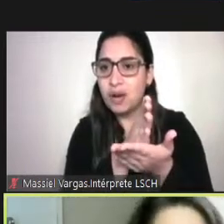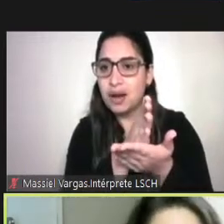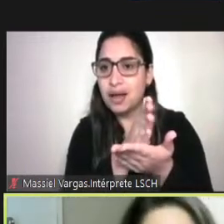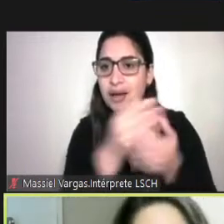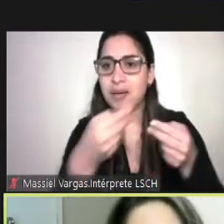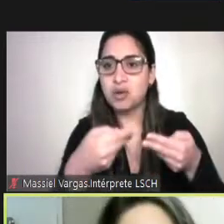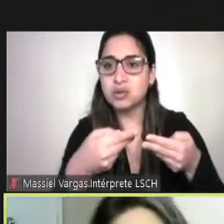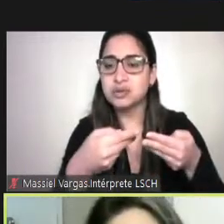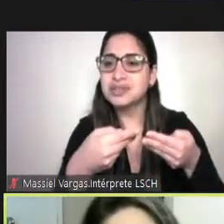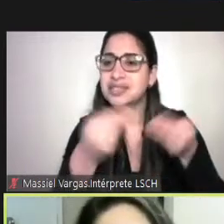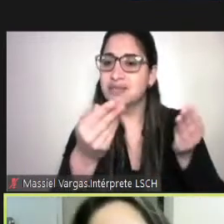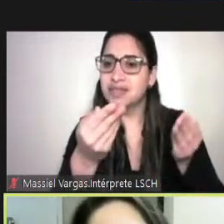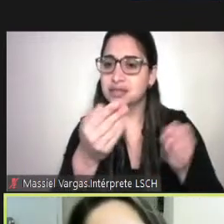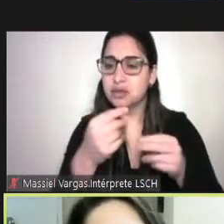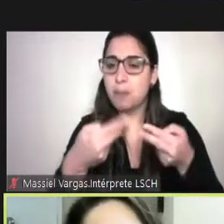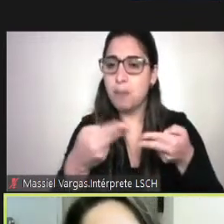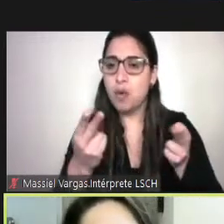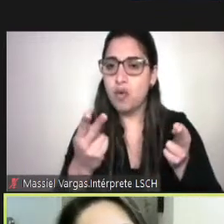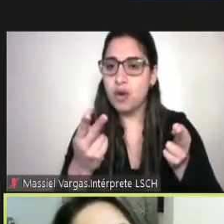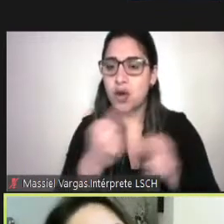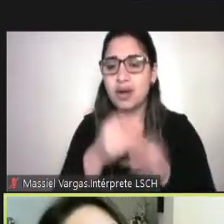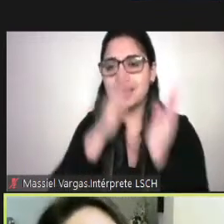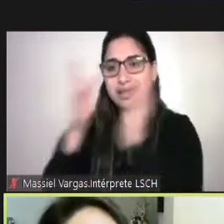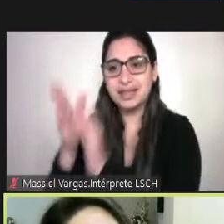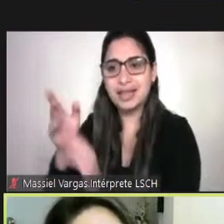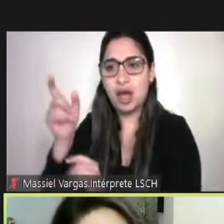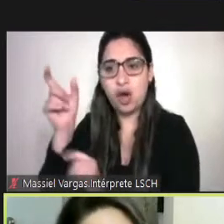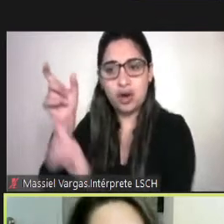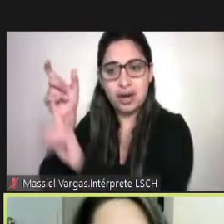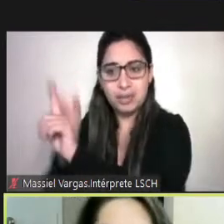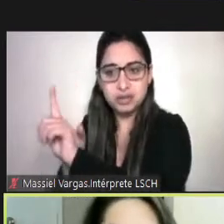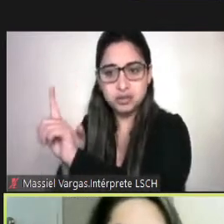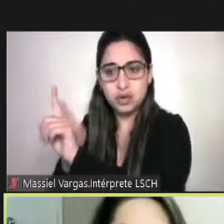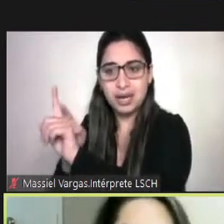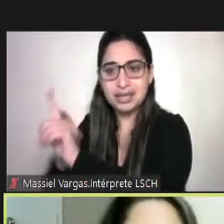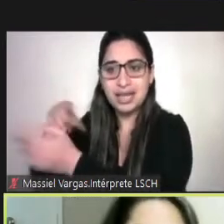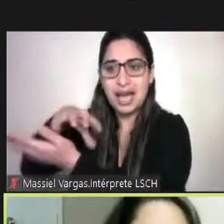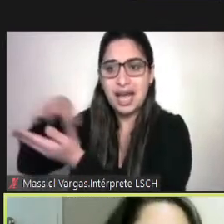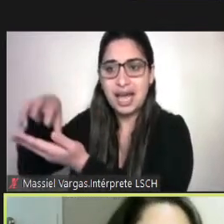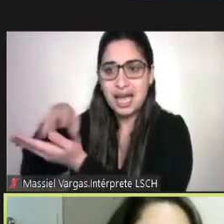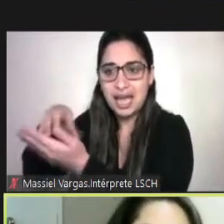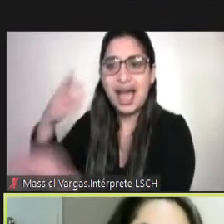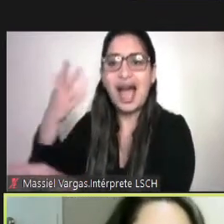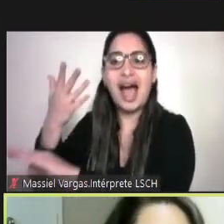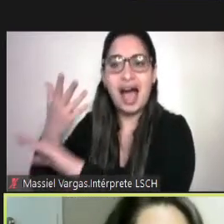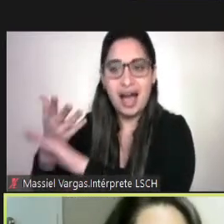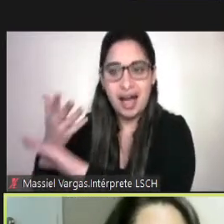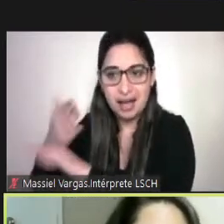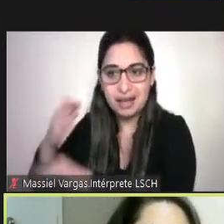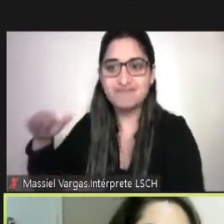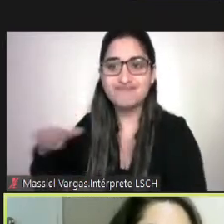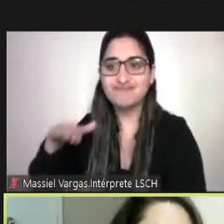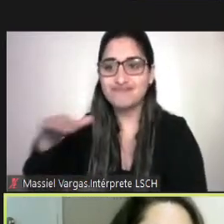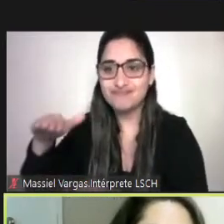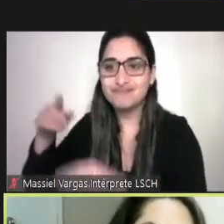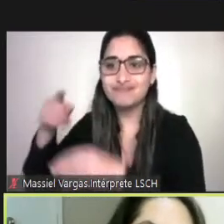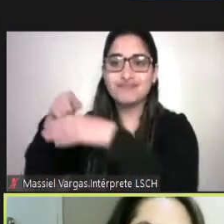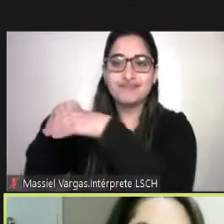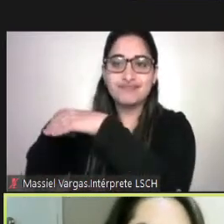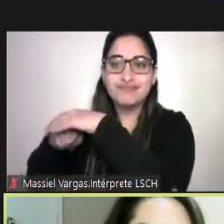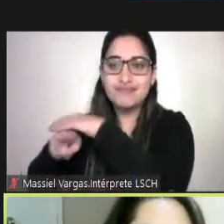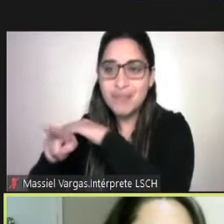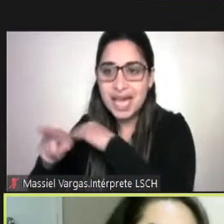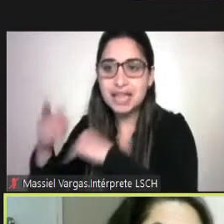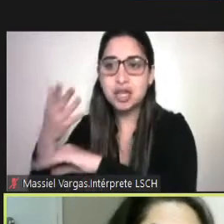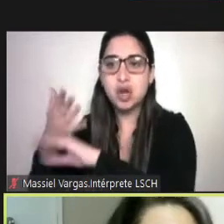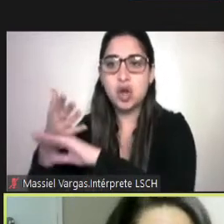sus trámenes. Y esta otra persona que vive en la ciudad, tiene locomoción colectiva, tiene el metro, tiene